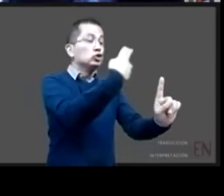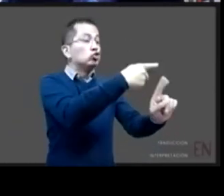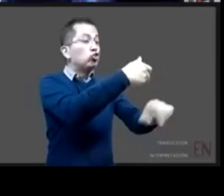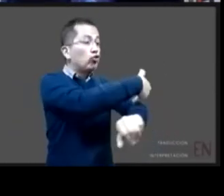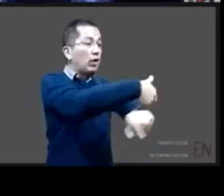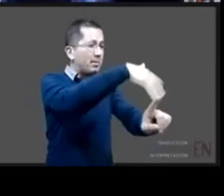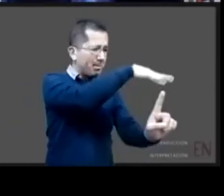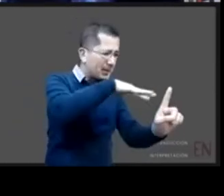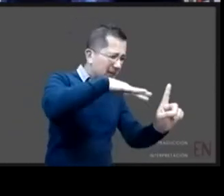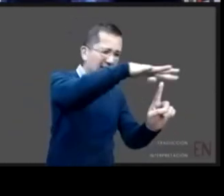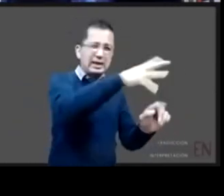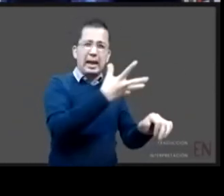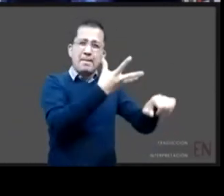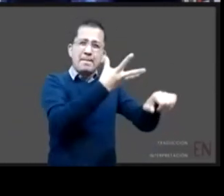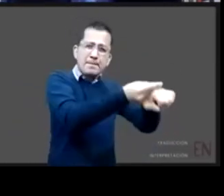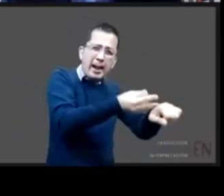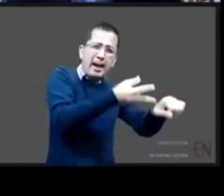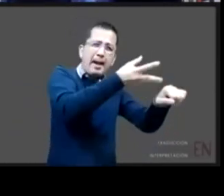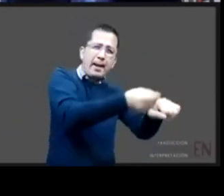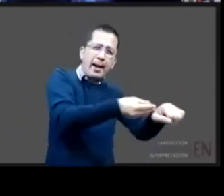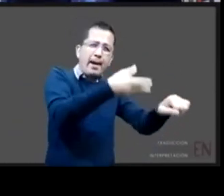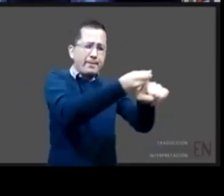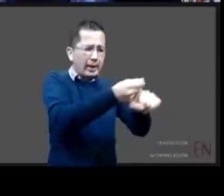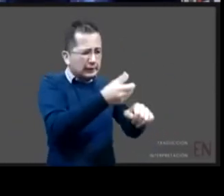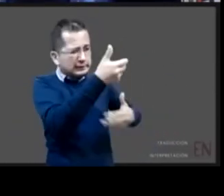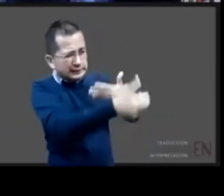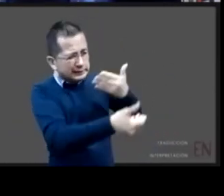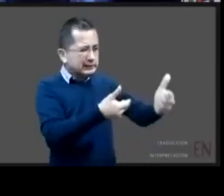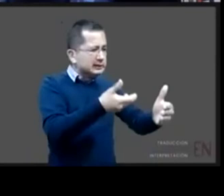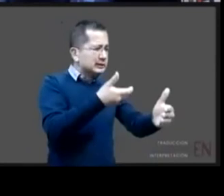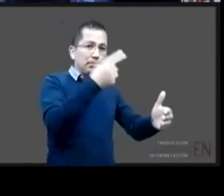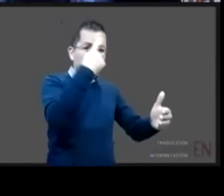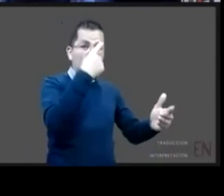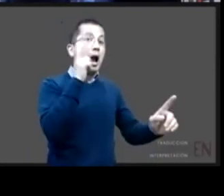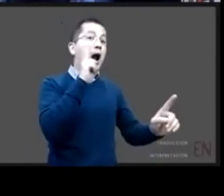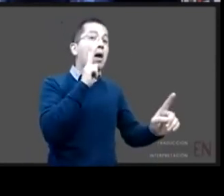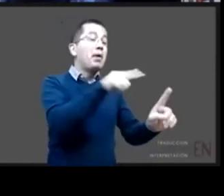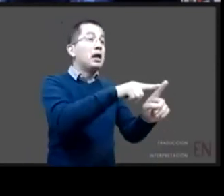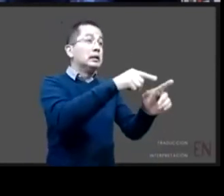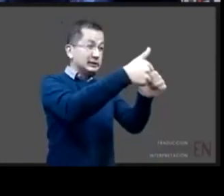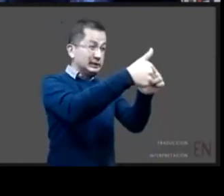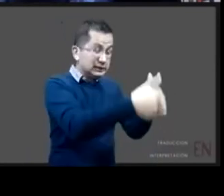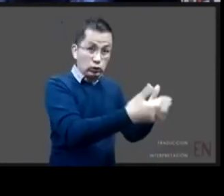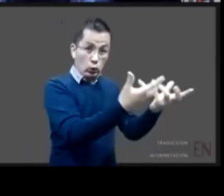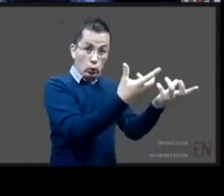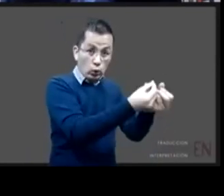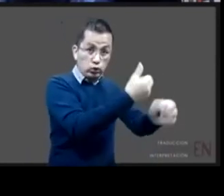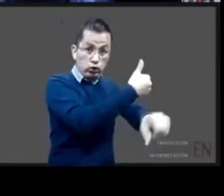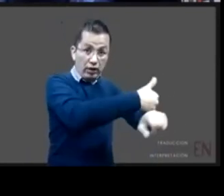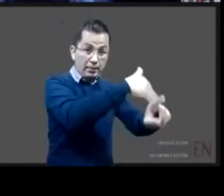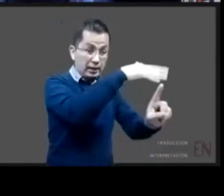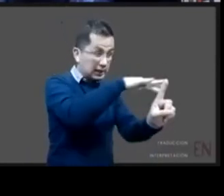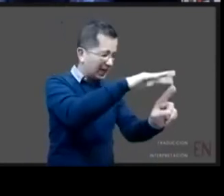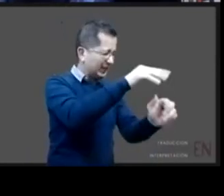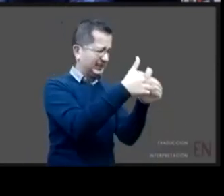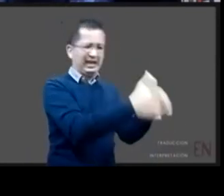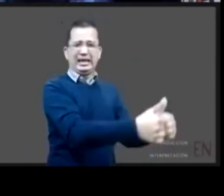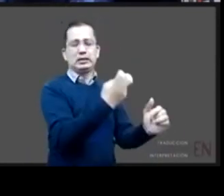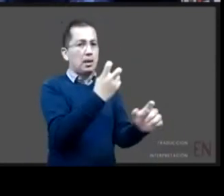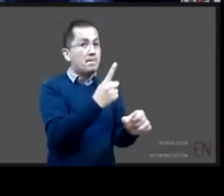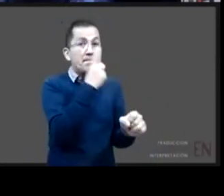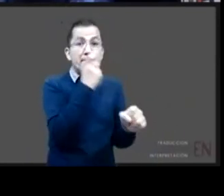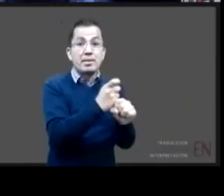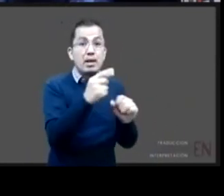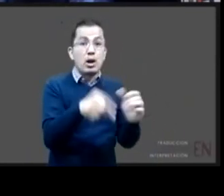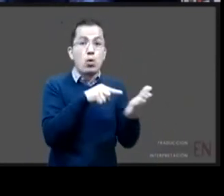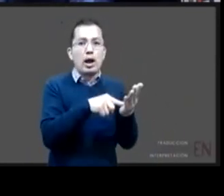de quedarse en el ambiente de familia como primera opción segundo y de esa manera estaríamos nosotros evitando los ingresos